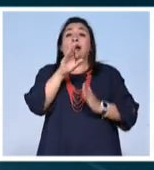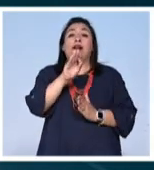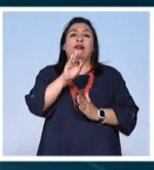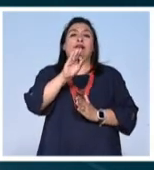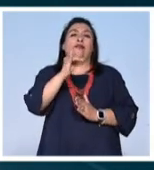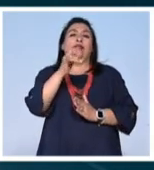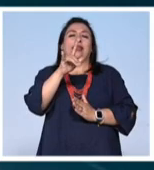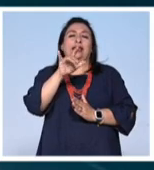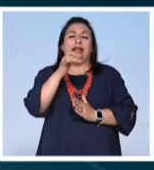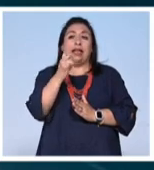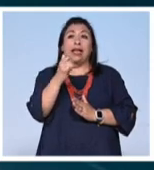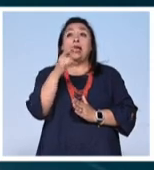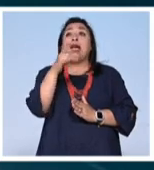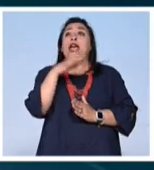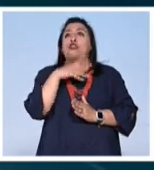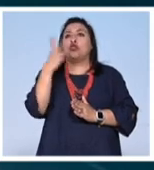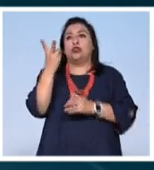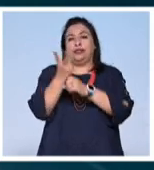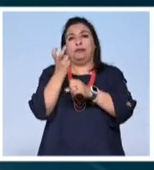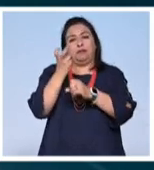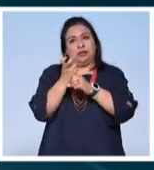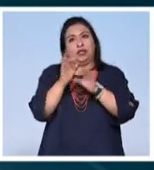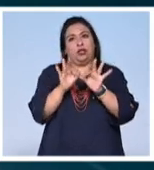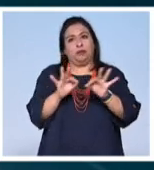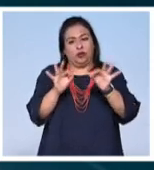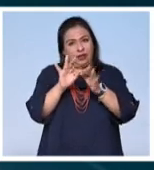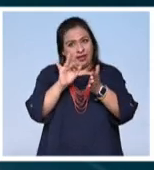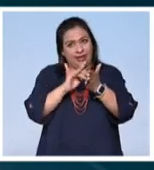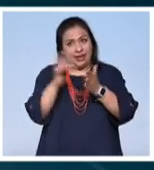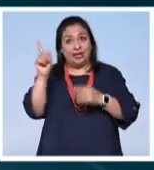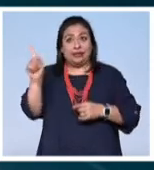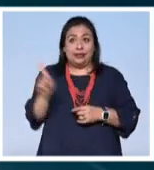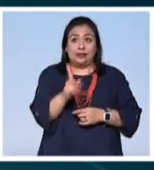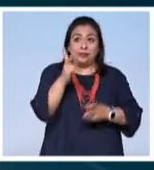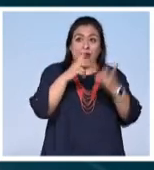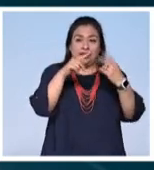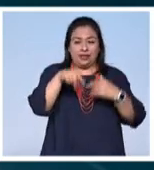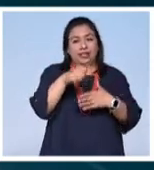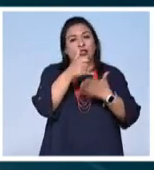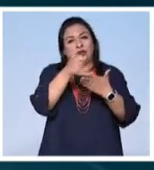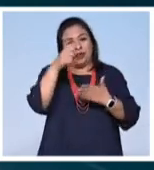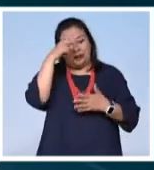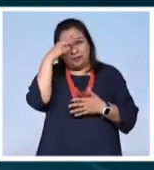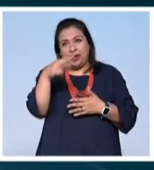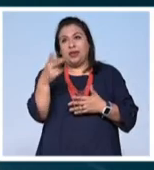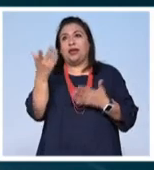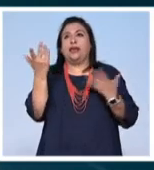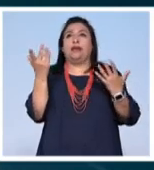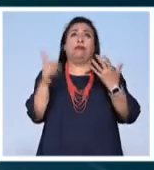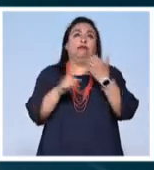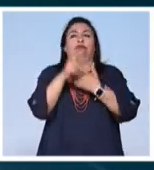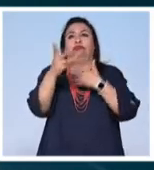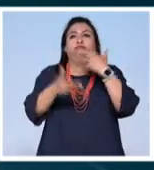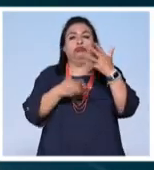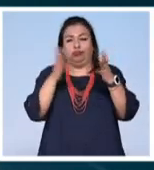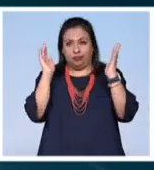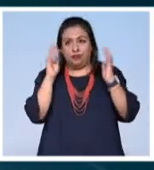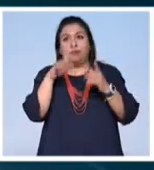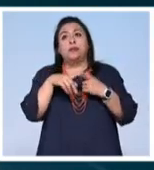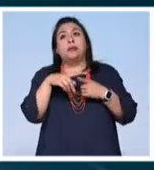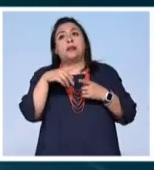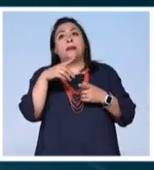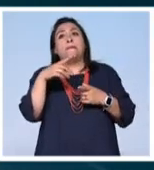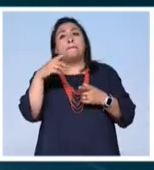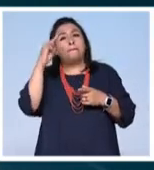de este año. Y para eso tenemos dos grandes invitados. Gracias por haberse trasladado hasta la Ciudad de México con todas sus vicisitudes. Maestra,